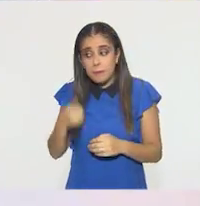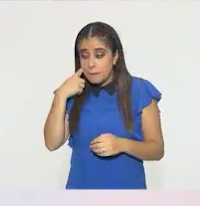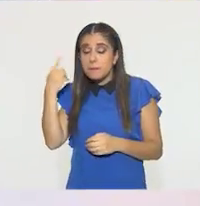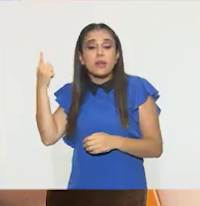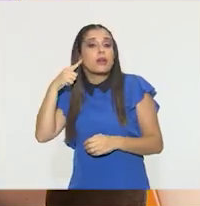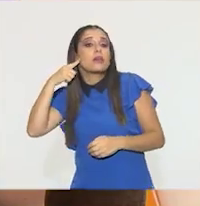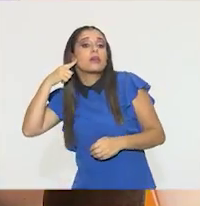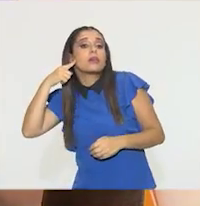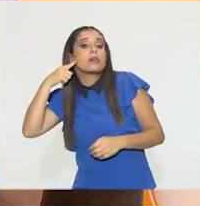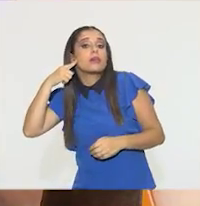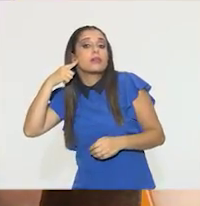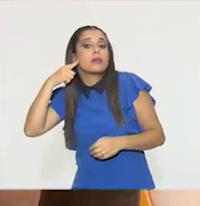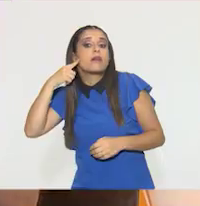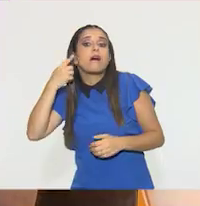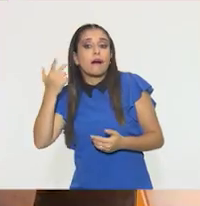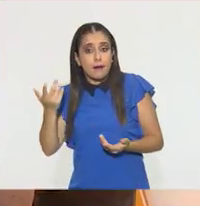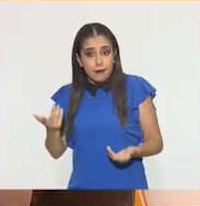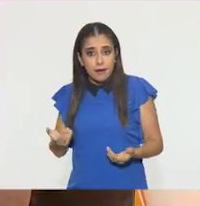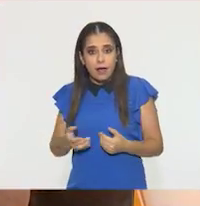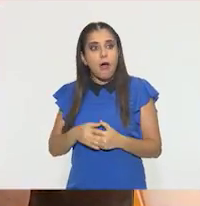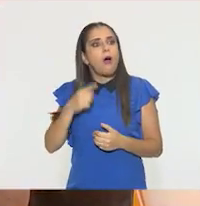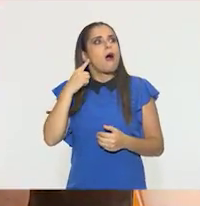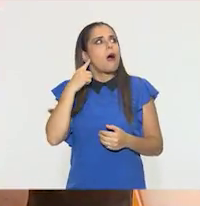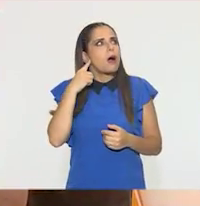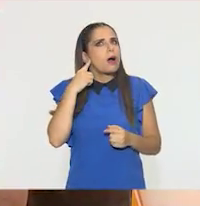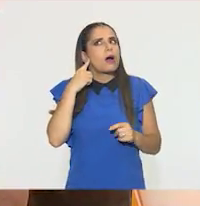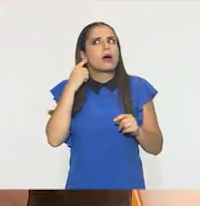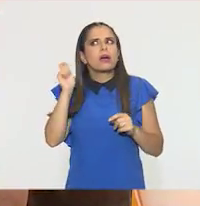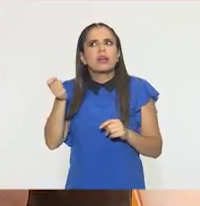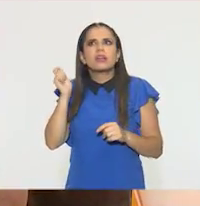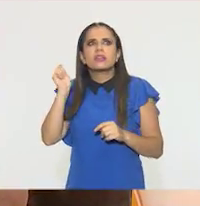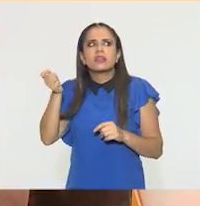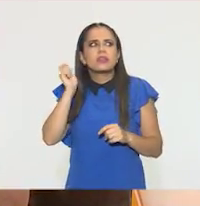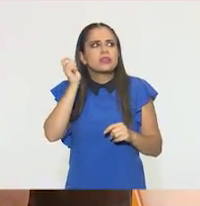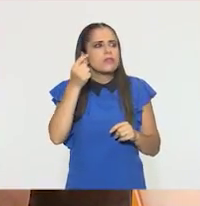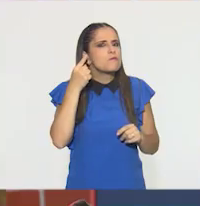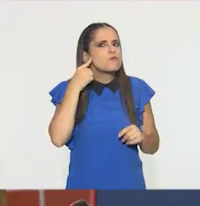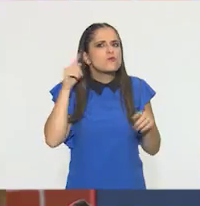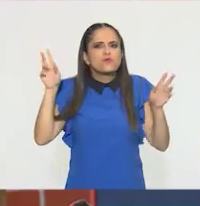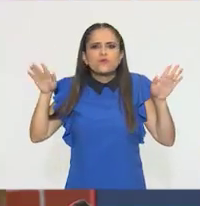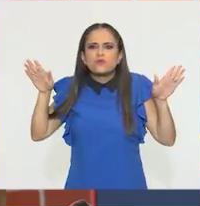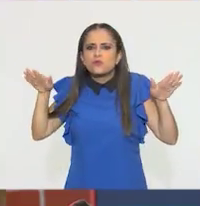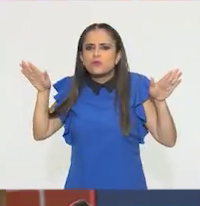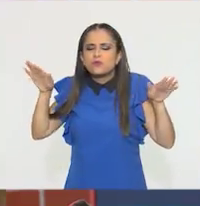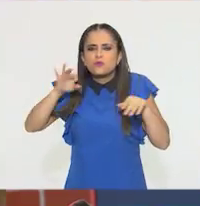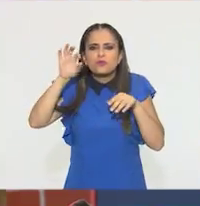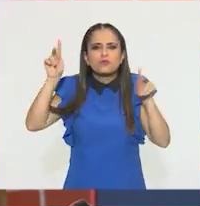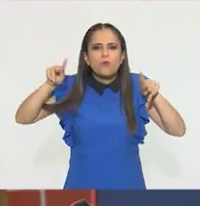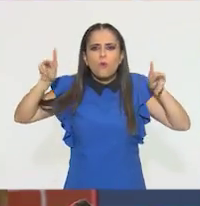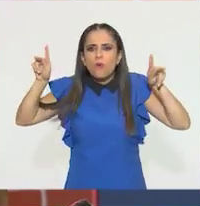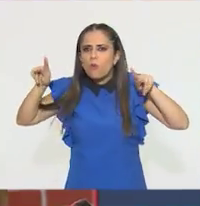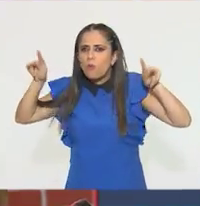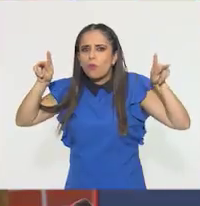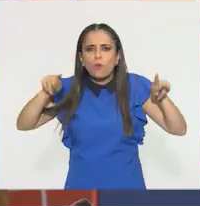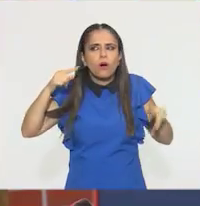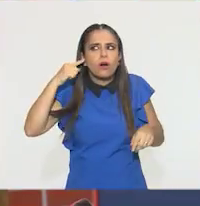mosca, ¿no? Pero, ¿estará aquí el set? No lo sé. Se escucha la mosca. ¿Están atentos todos?